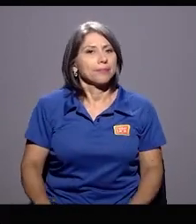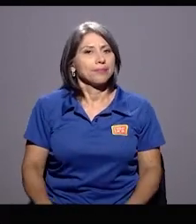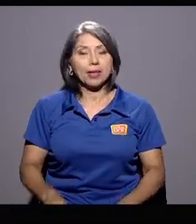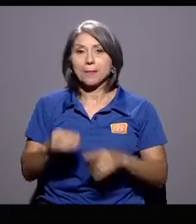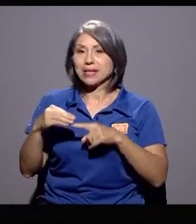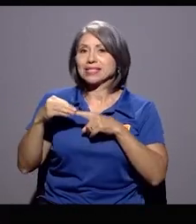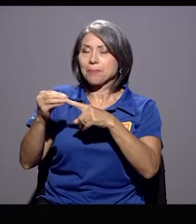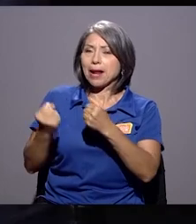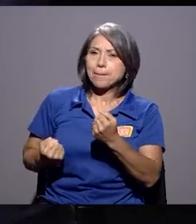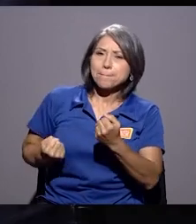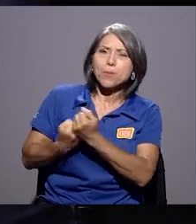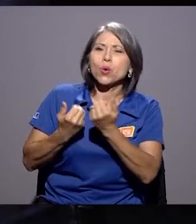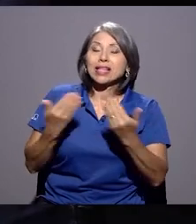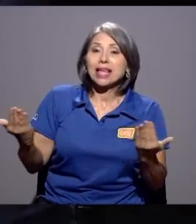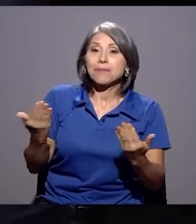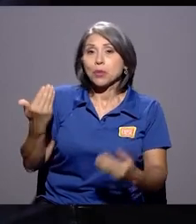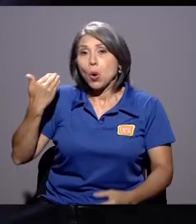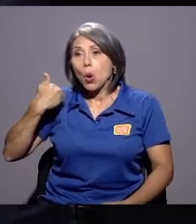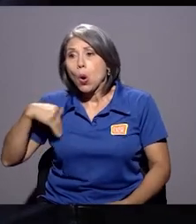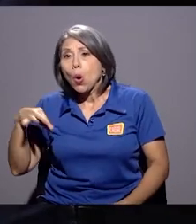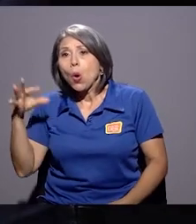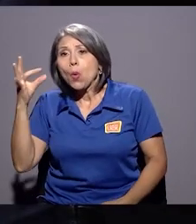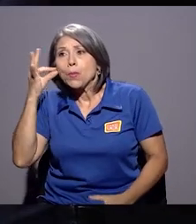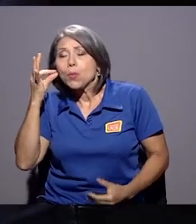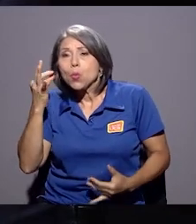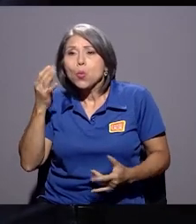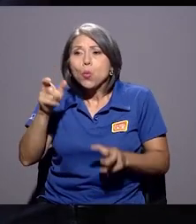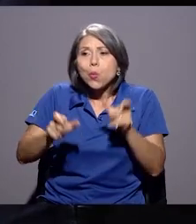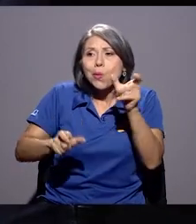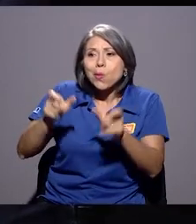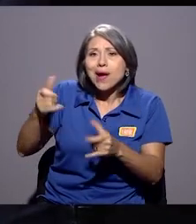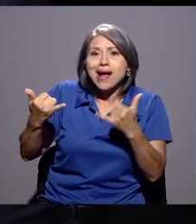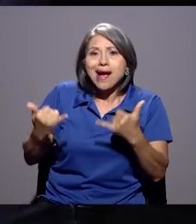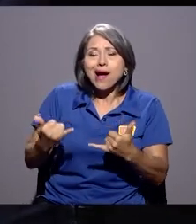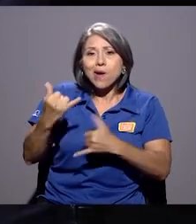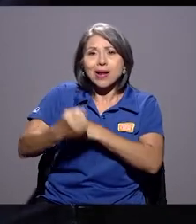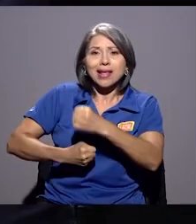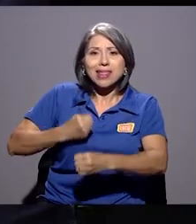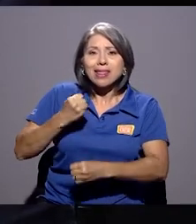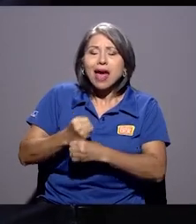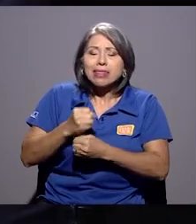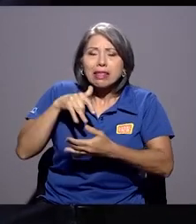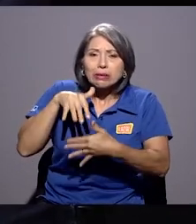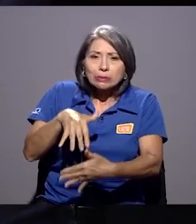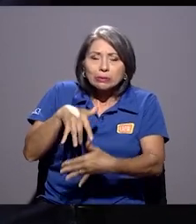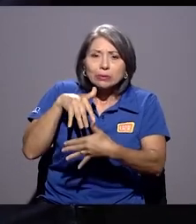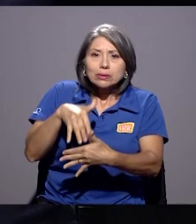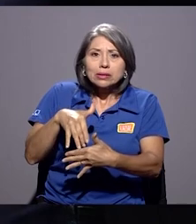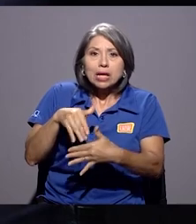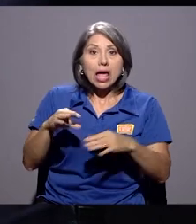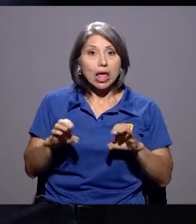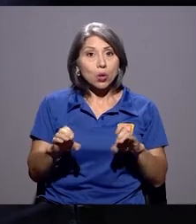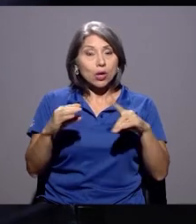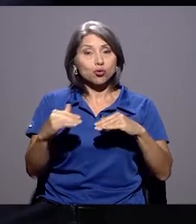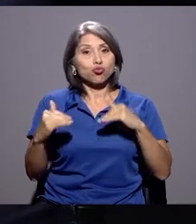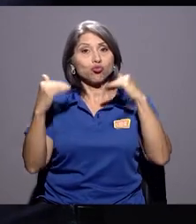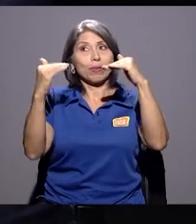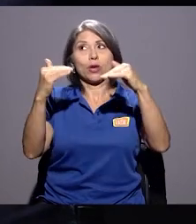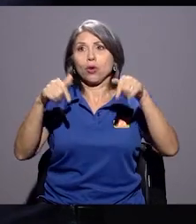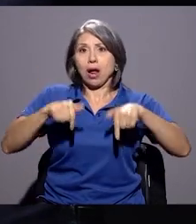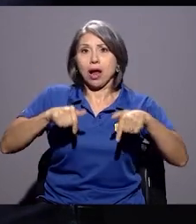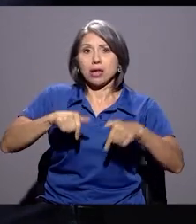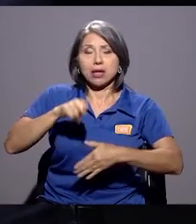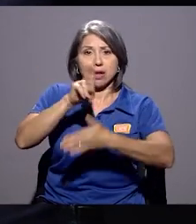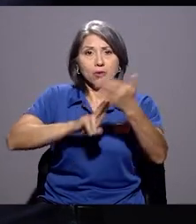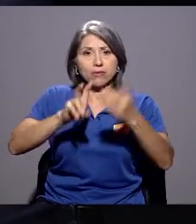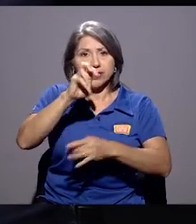aporte es que los muchachos y las muchachas que están en edad de recibir educación y particularmente educación superior, estando aquí